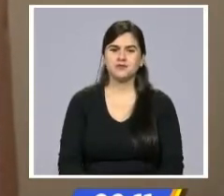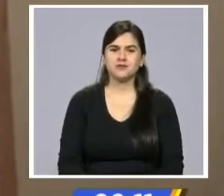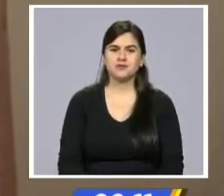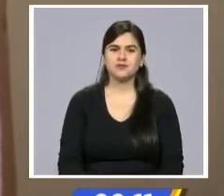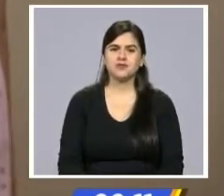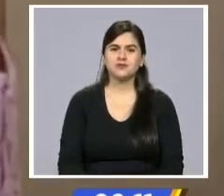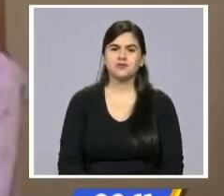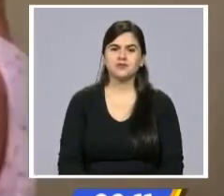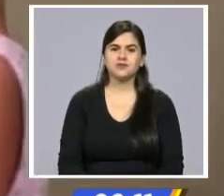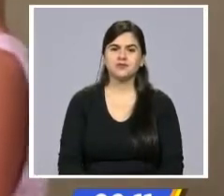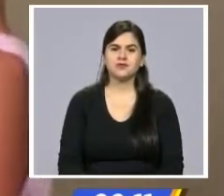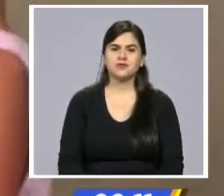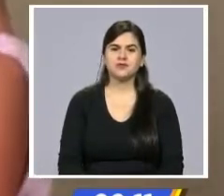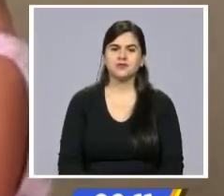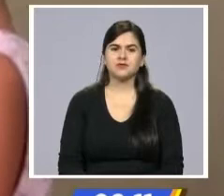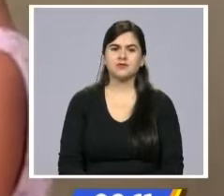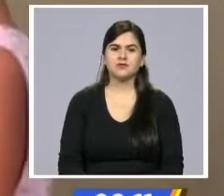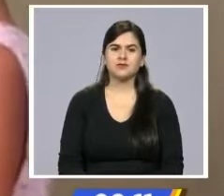Se está